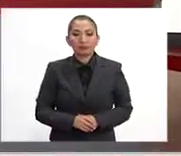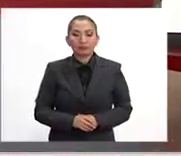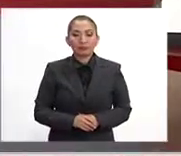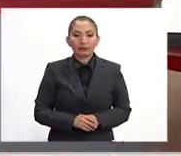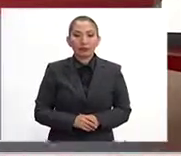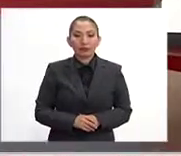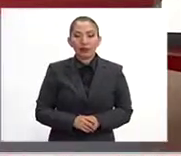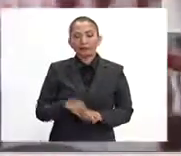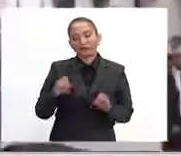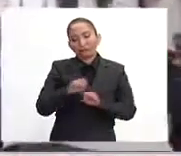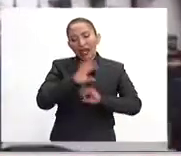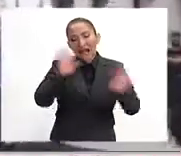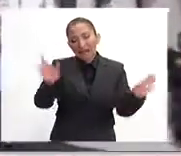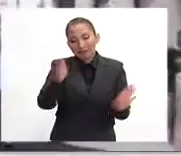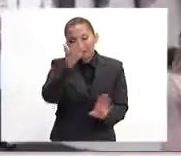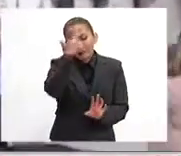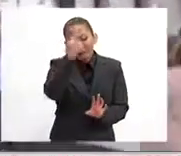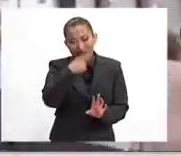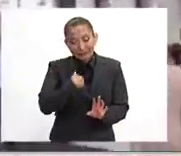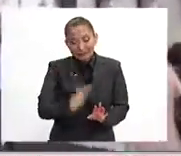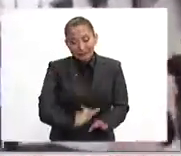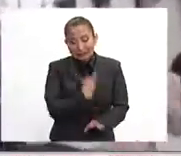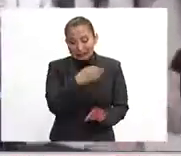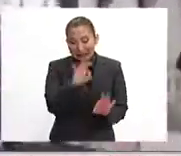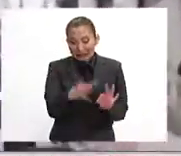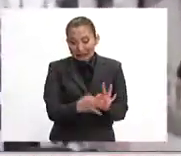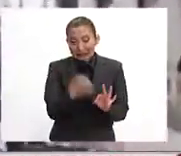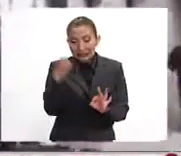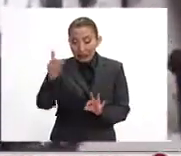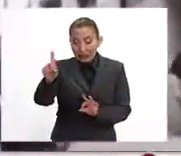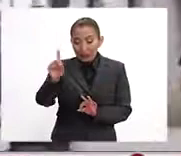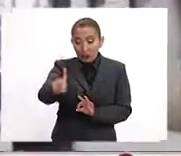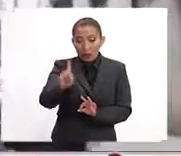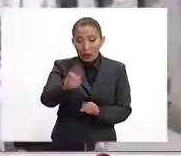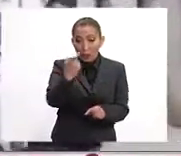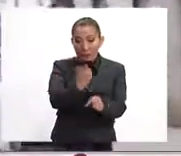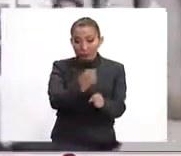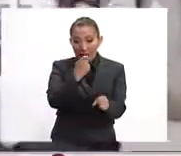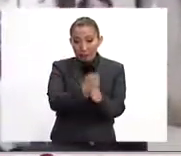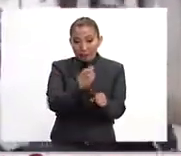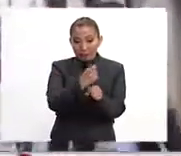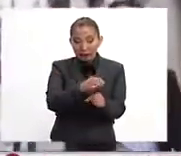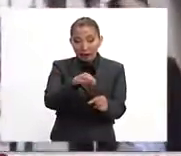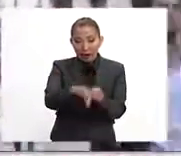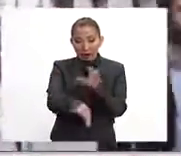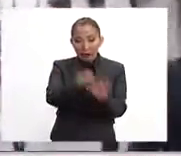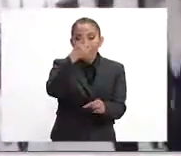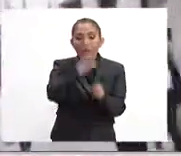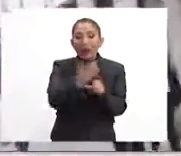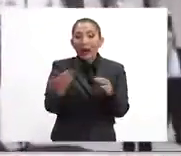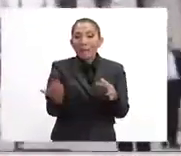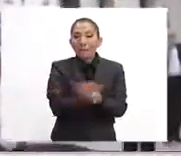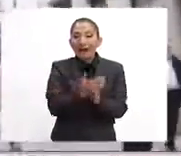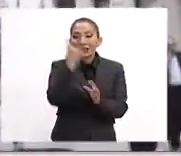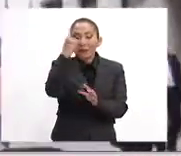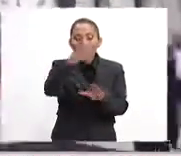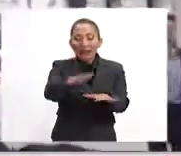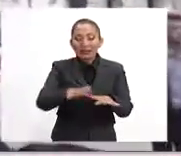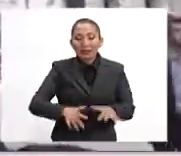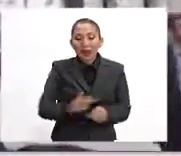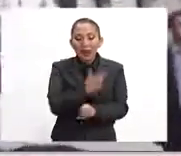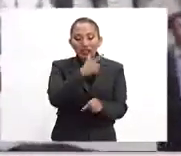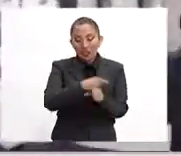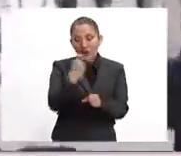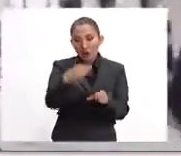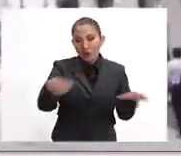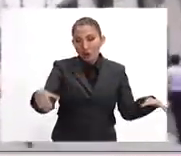Bueno, desde luego, hay que recordar, Pati, tu pregunta es muy oportuna, este domingo son las elecciones de primera vuelta para la Asamblea Nacional, que